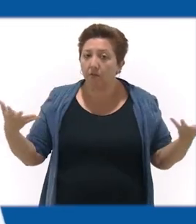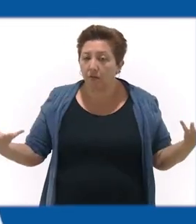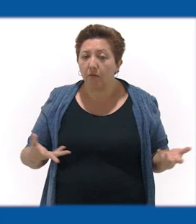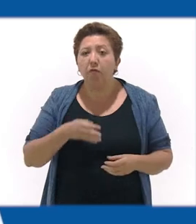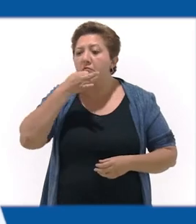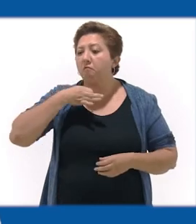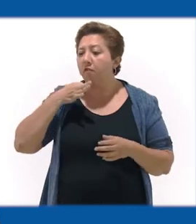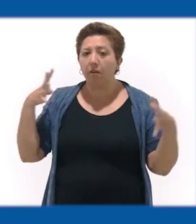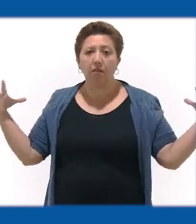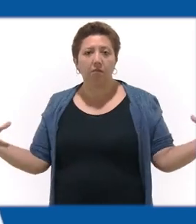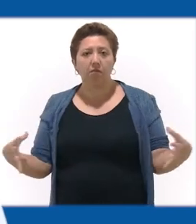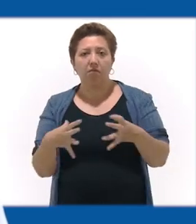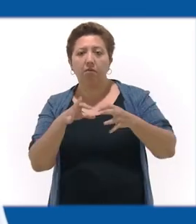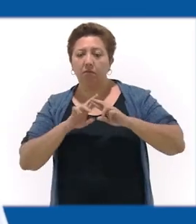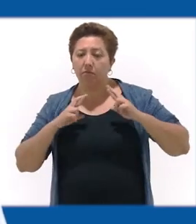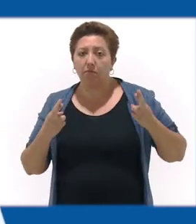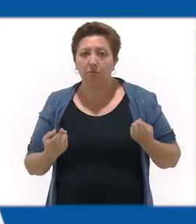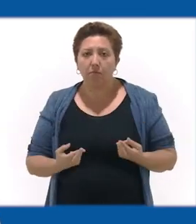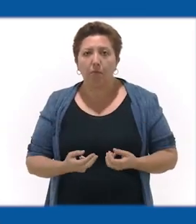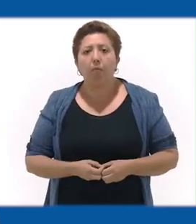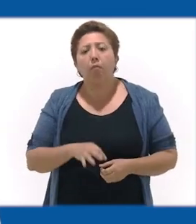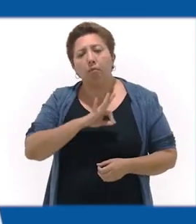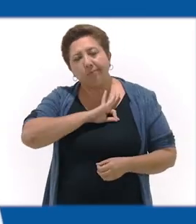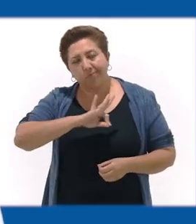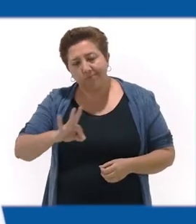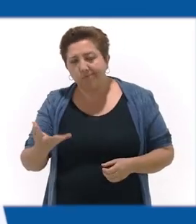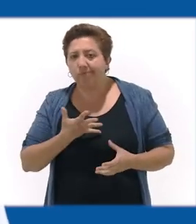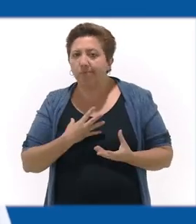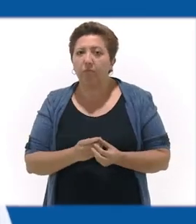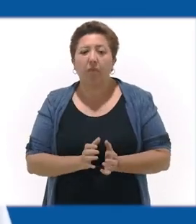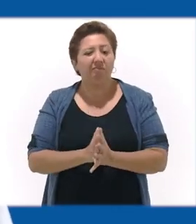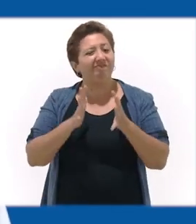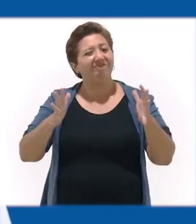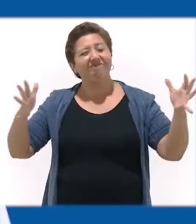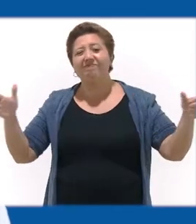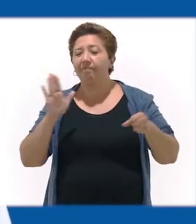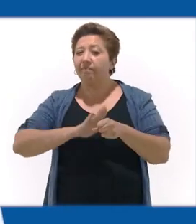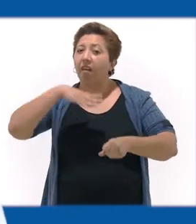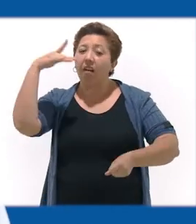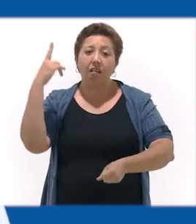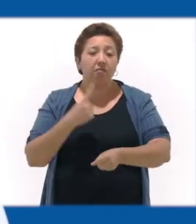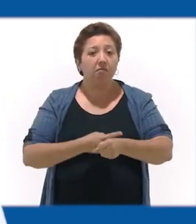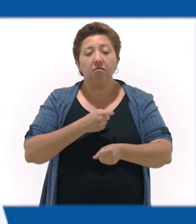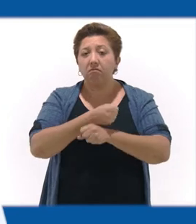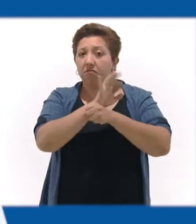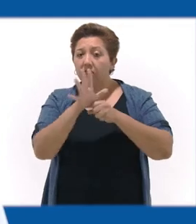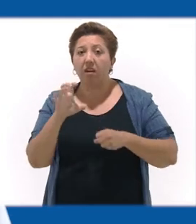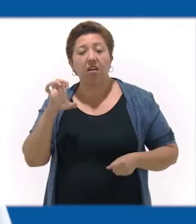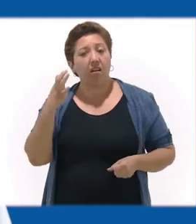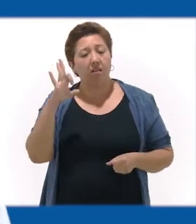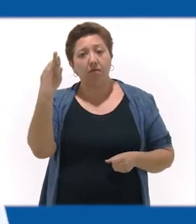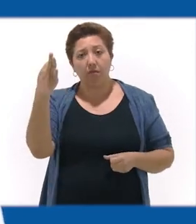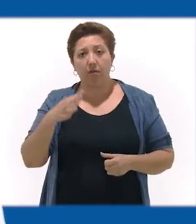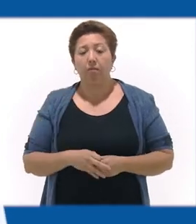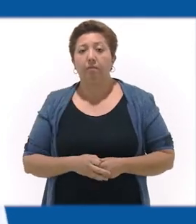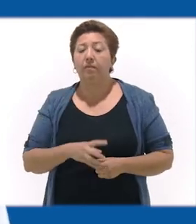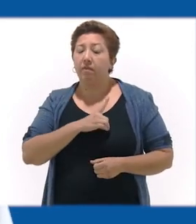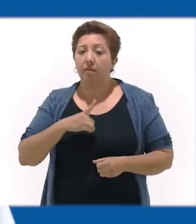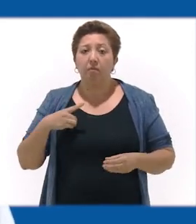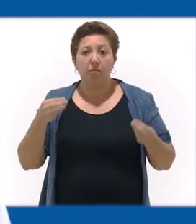los meses de enero y febrero debido al alza de contagios. Aunque en este momento no se tienen contempladas medidas adicionales,